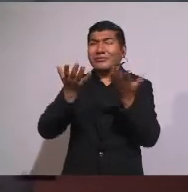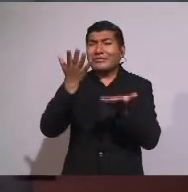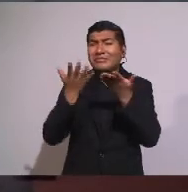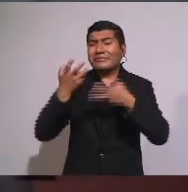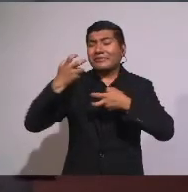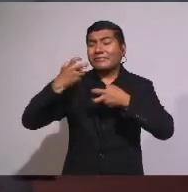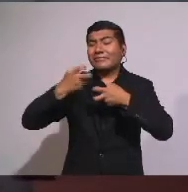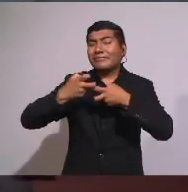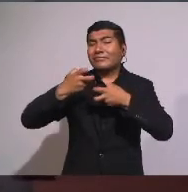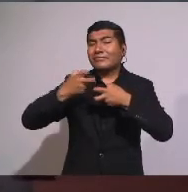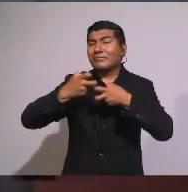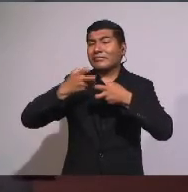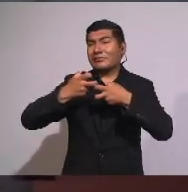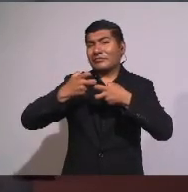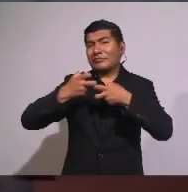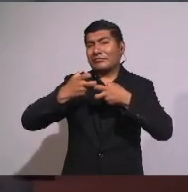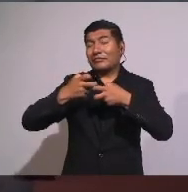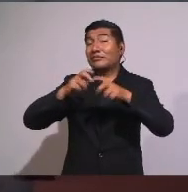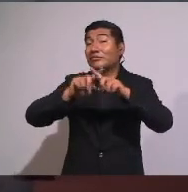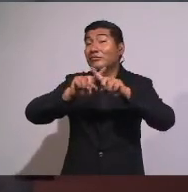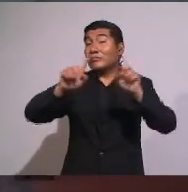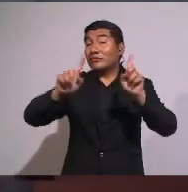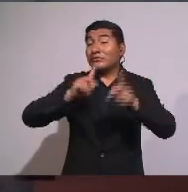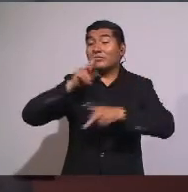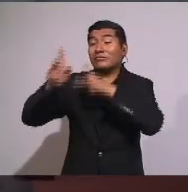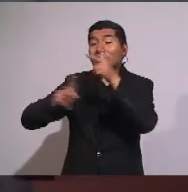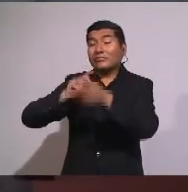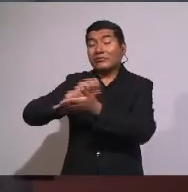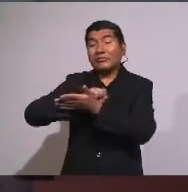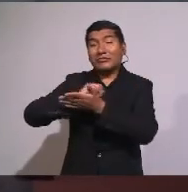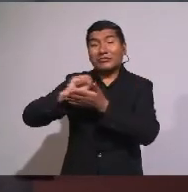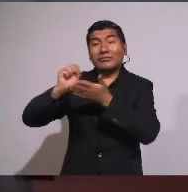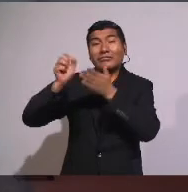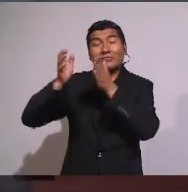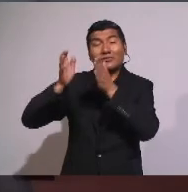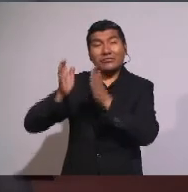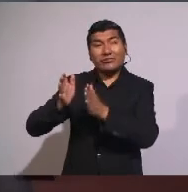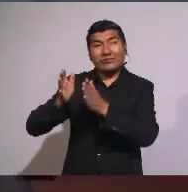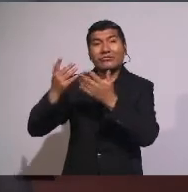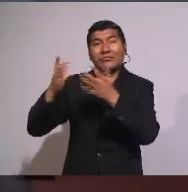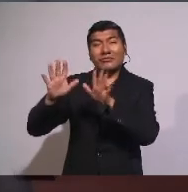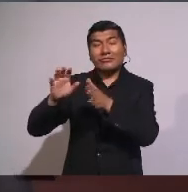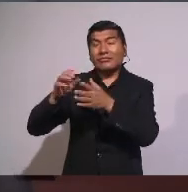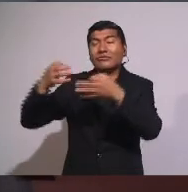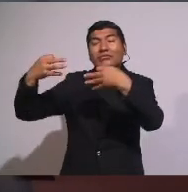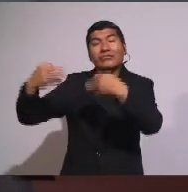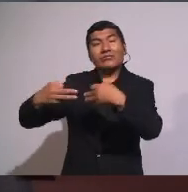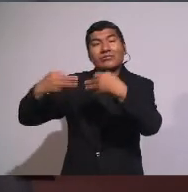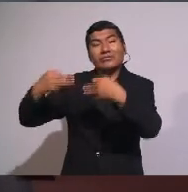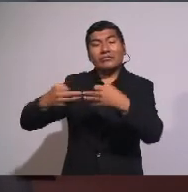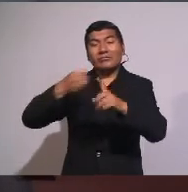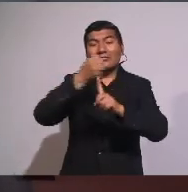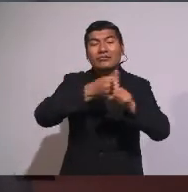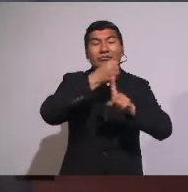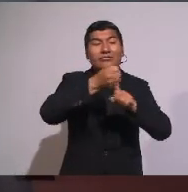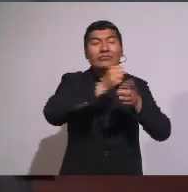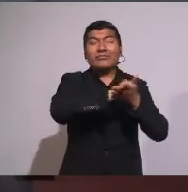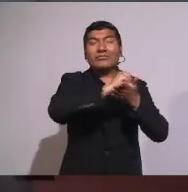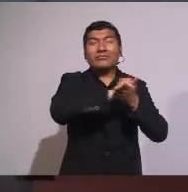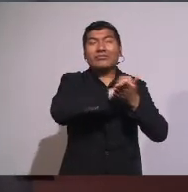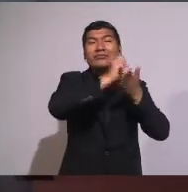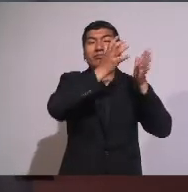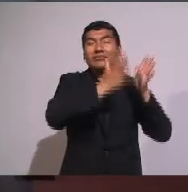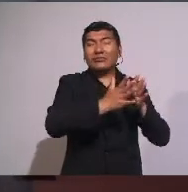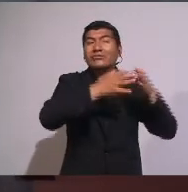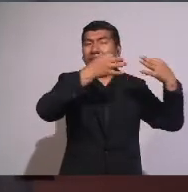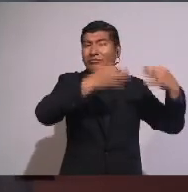Pero los santos Canonizados Los mártires Que